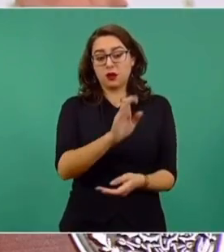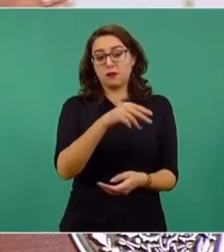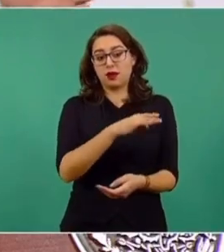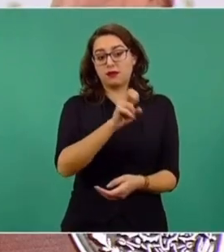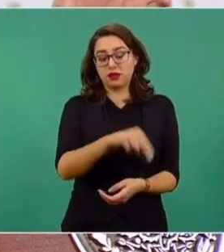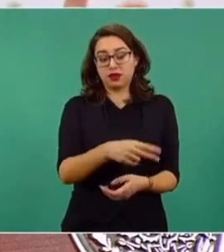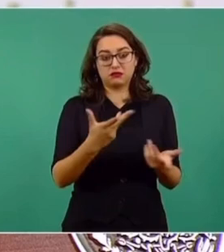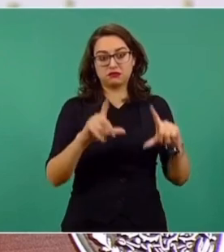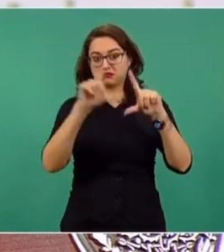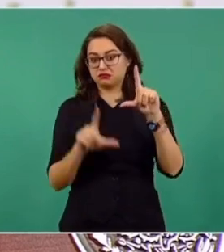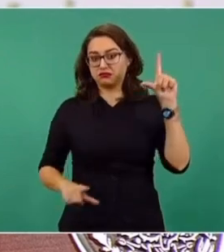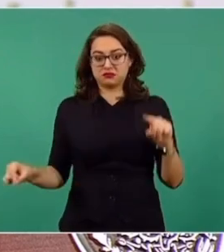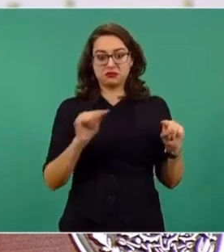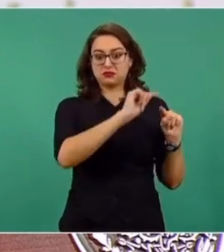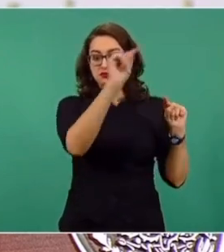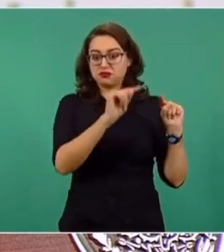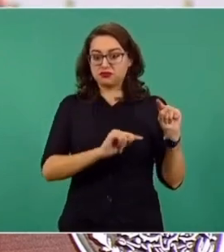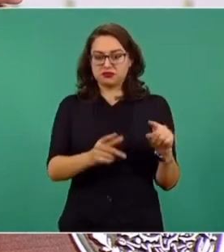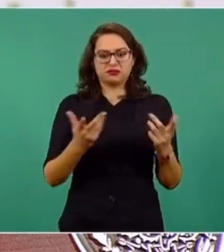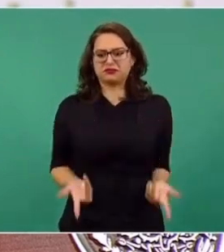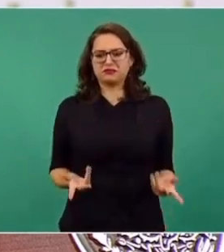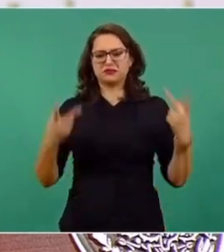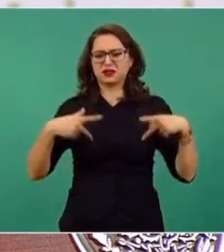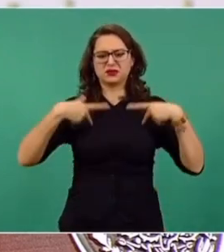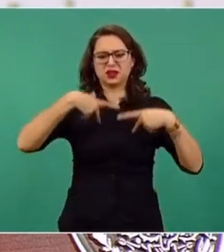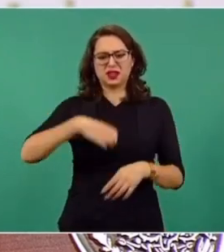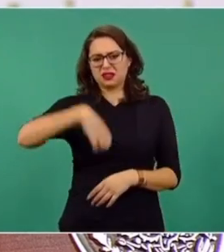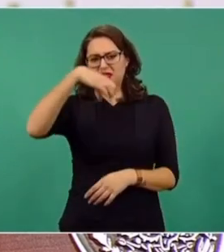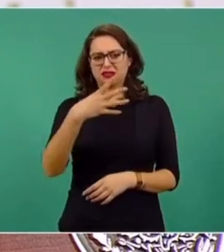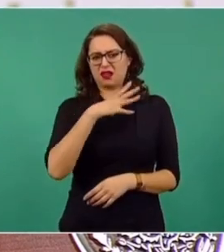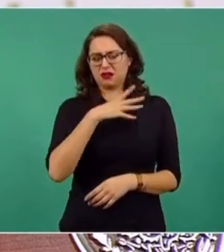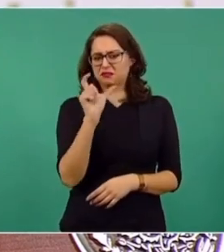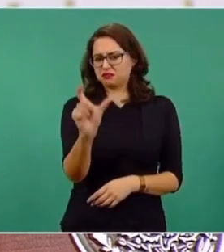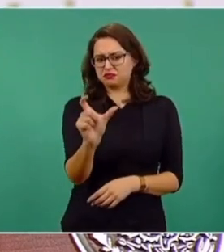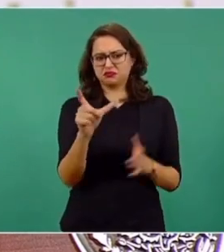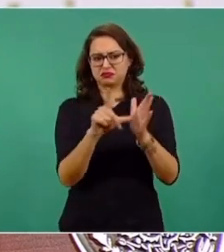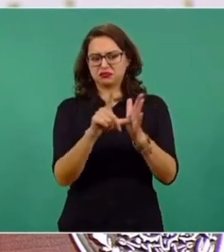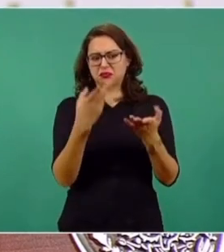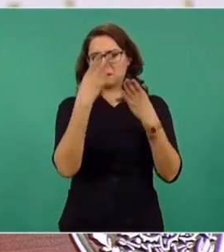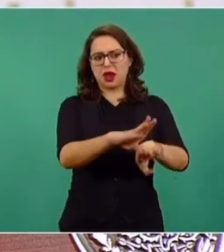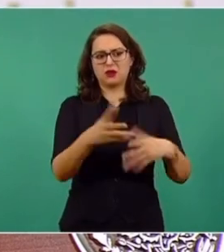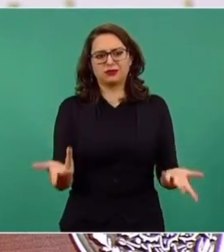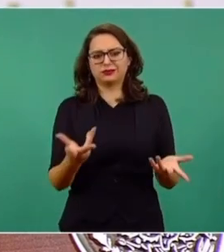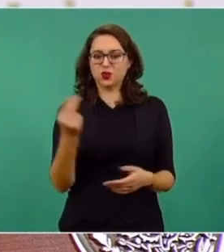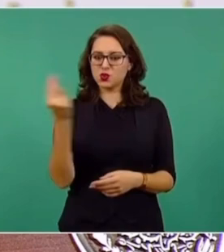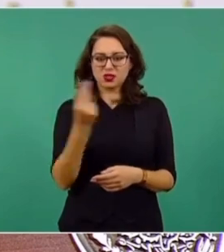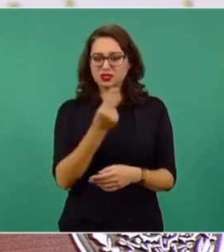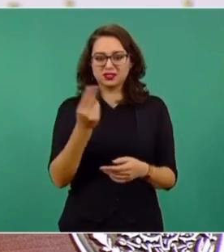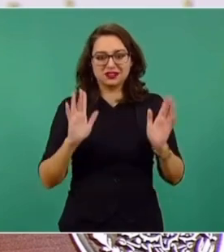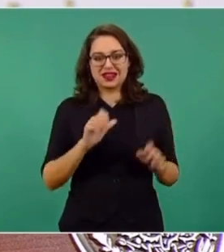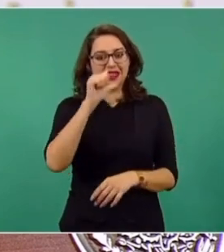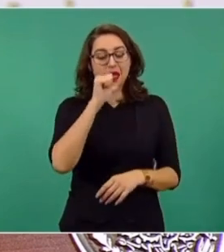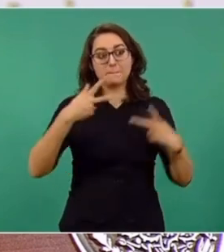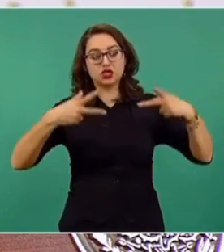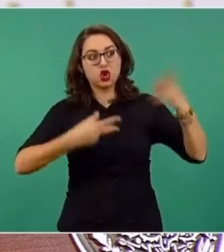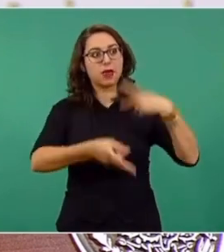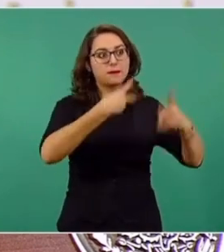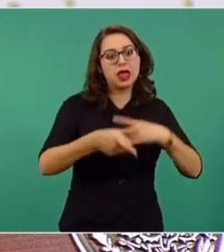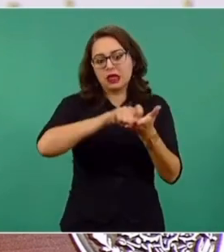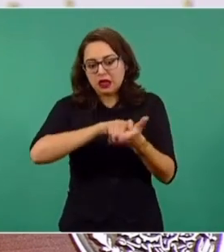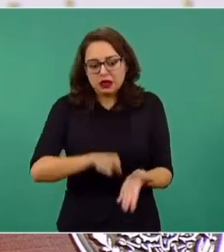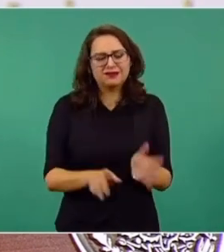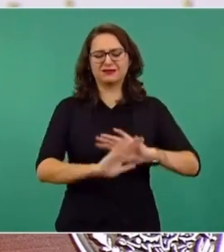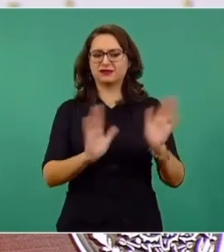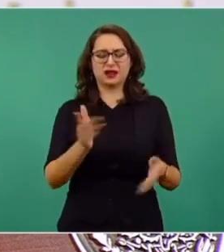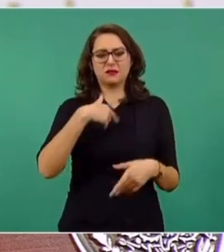del Banco del Bienestar en todo el país, pues el adulto mayor va a tener su tarjeta y no va a necesitar más que ir al banco a sacar lo que por